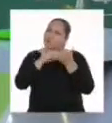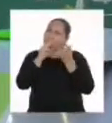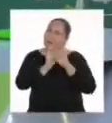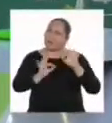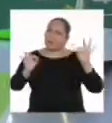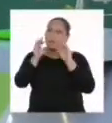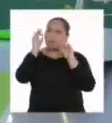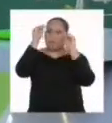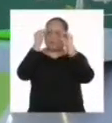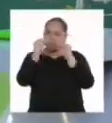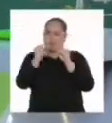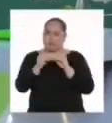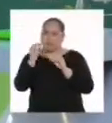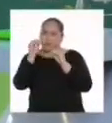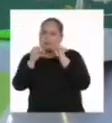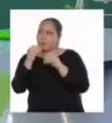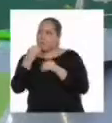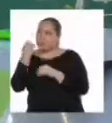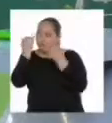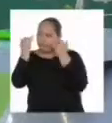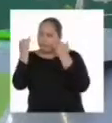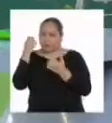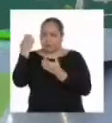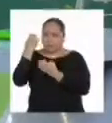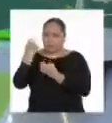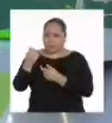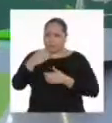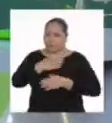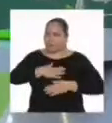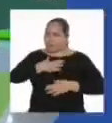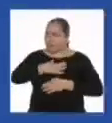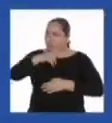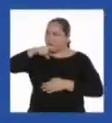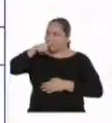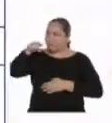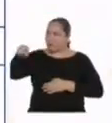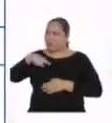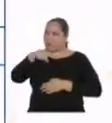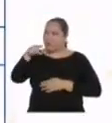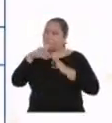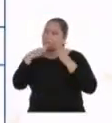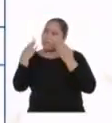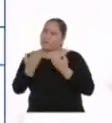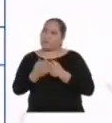alternativas económicas y financieras para satisfacer las necesidades de sus familias.